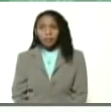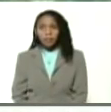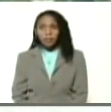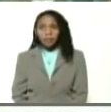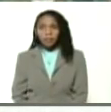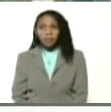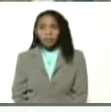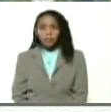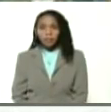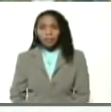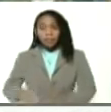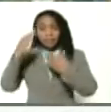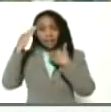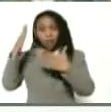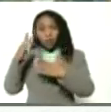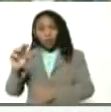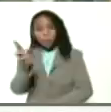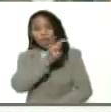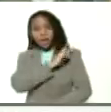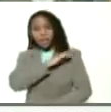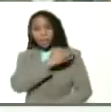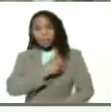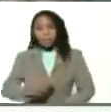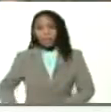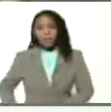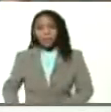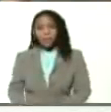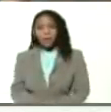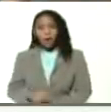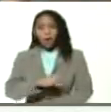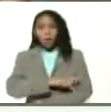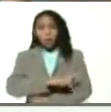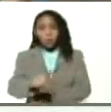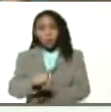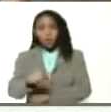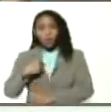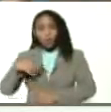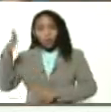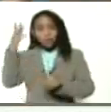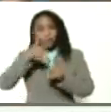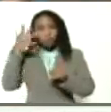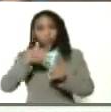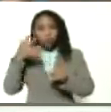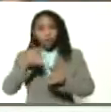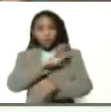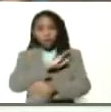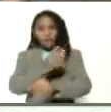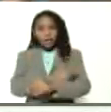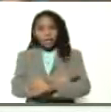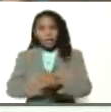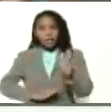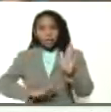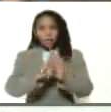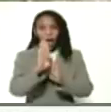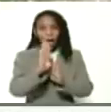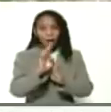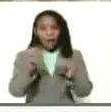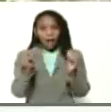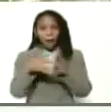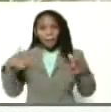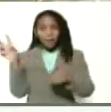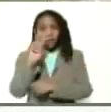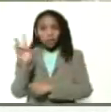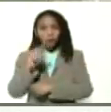saludo mi comandante en jefe presidente cumpliendo sus instrucciones de fortalecer y desarrollar el campo venezolano